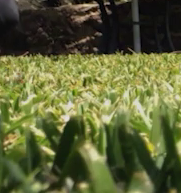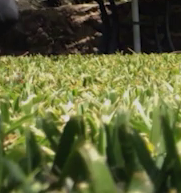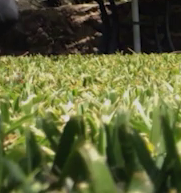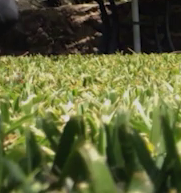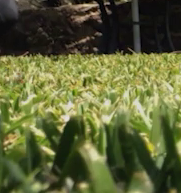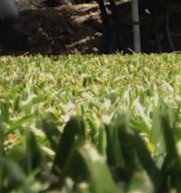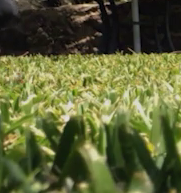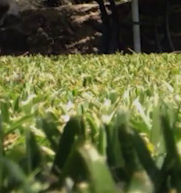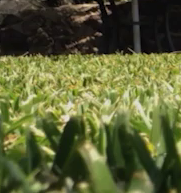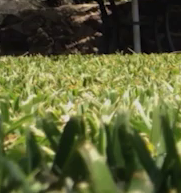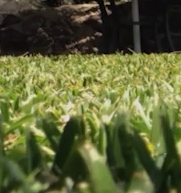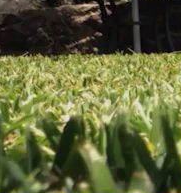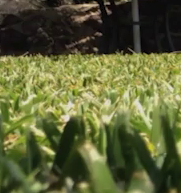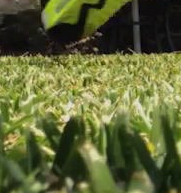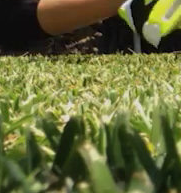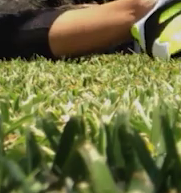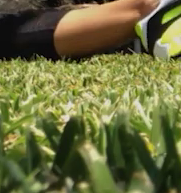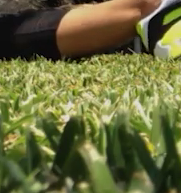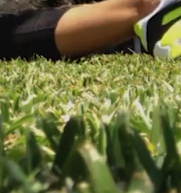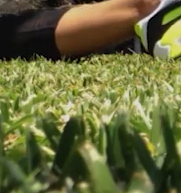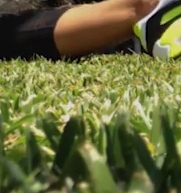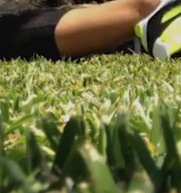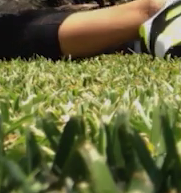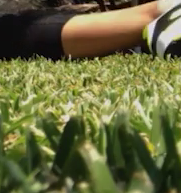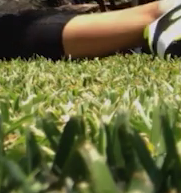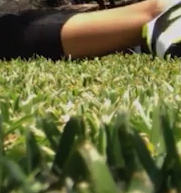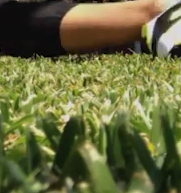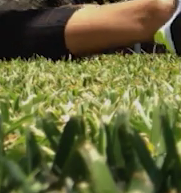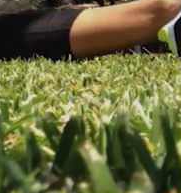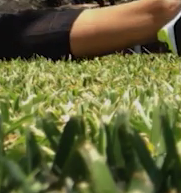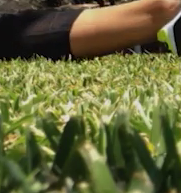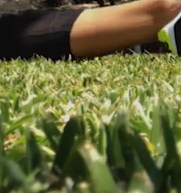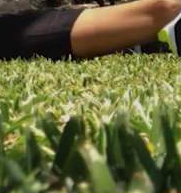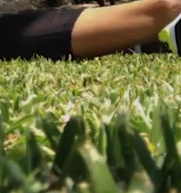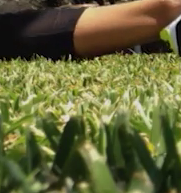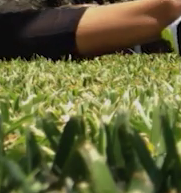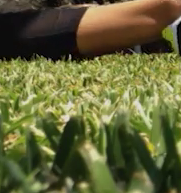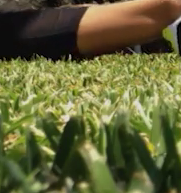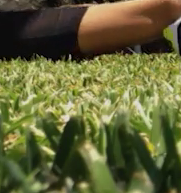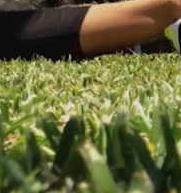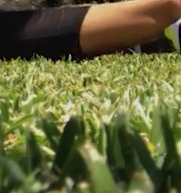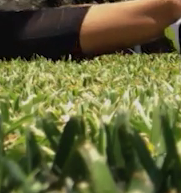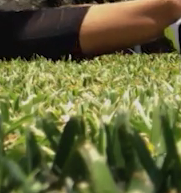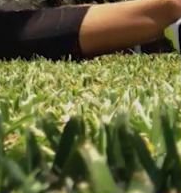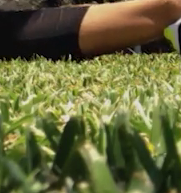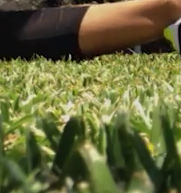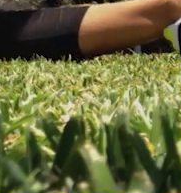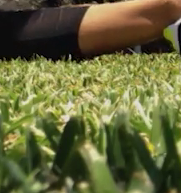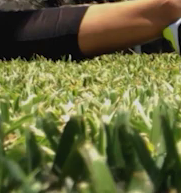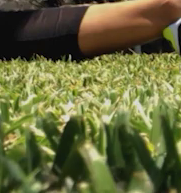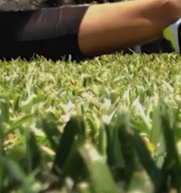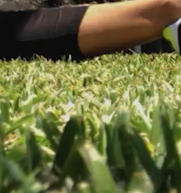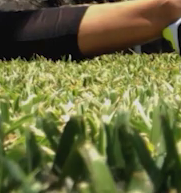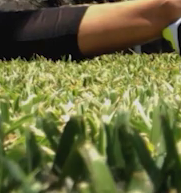Igual, unos segundos. Vamos con la otra pierna. Hacia adelante.